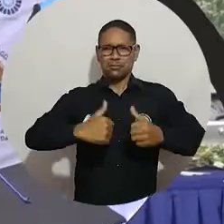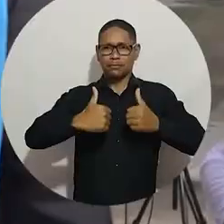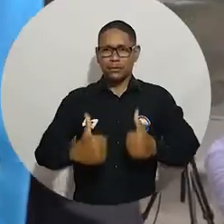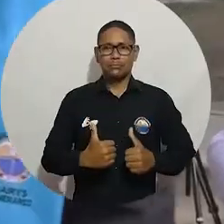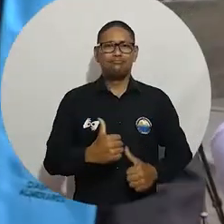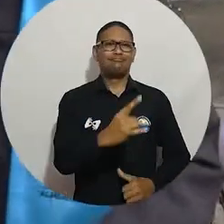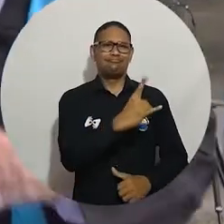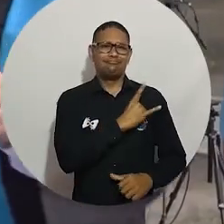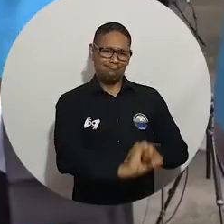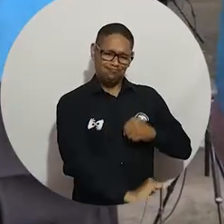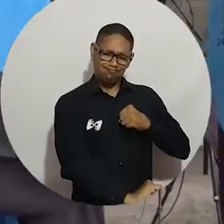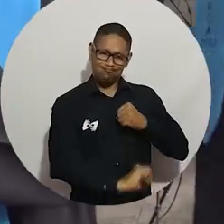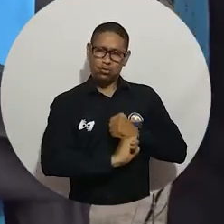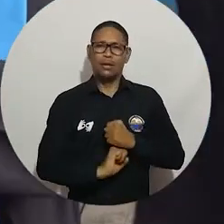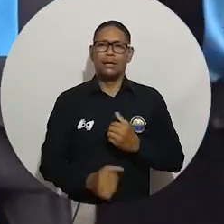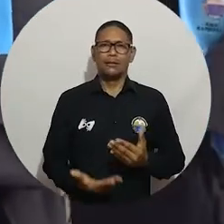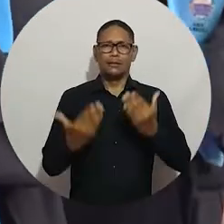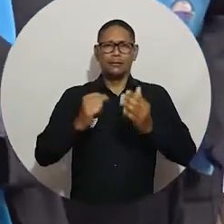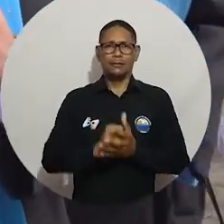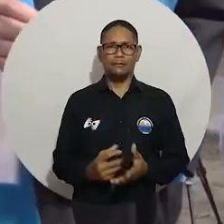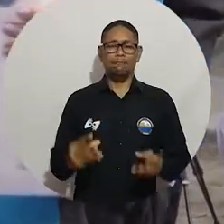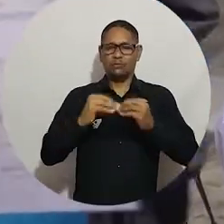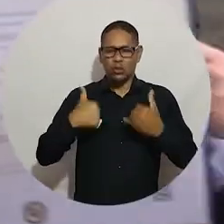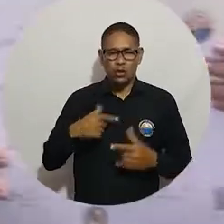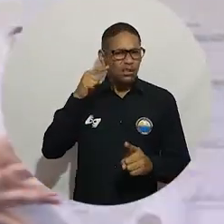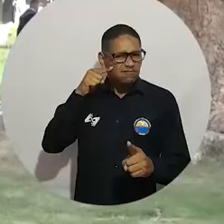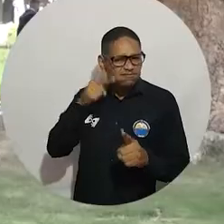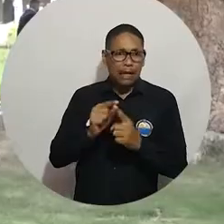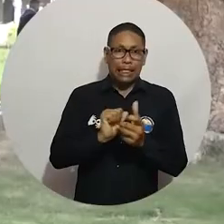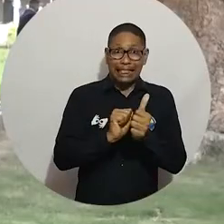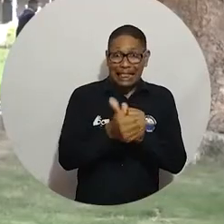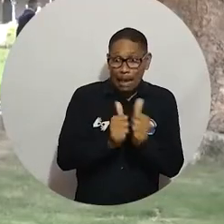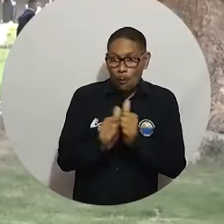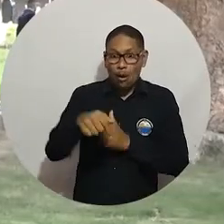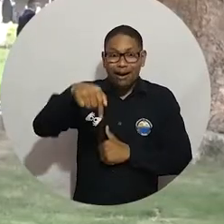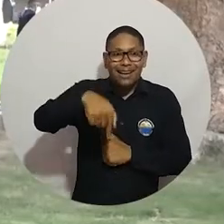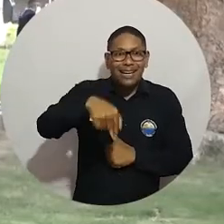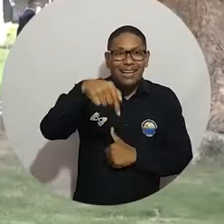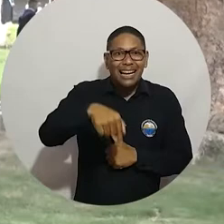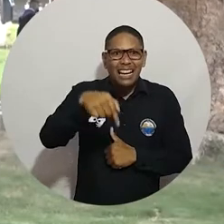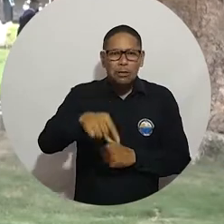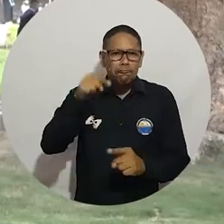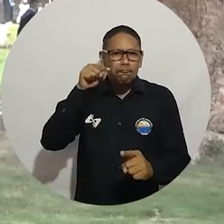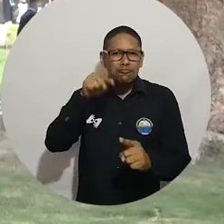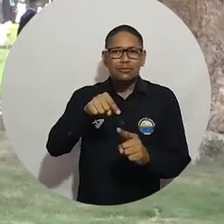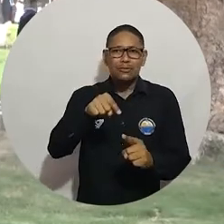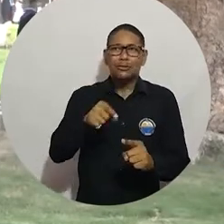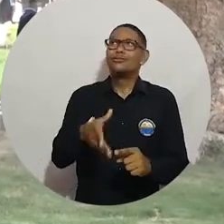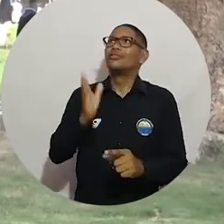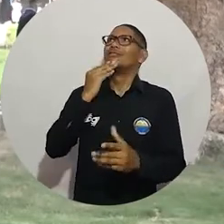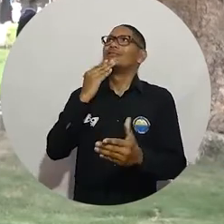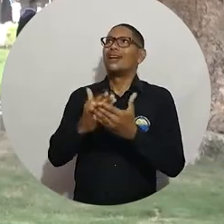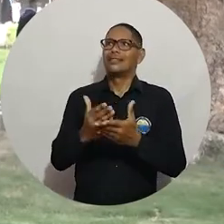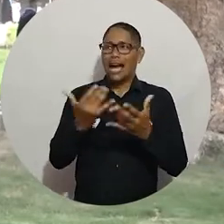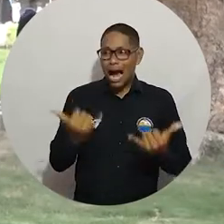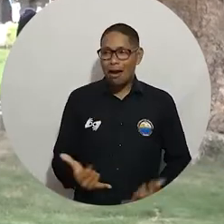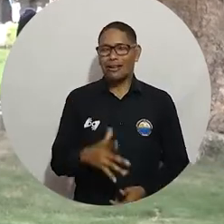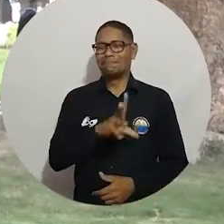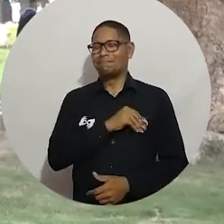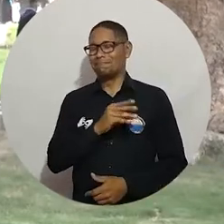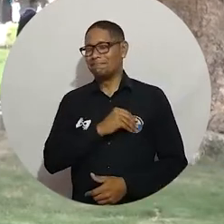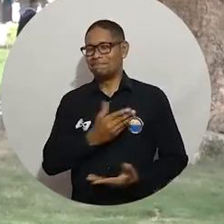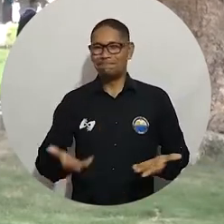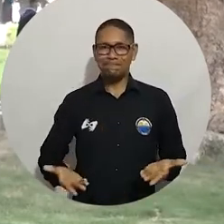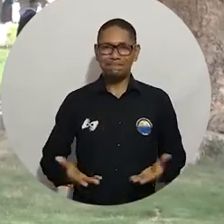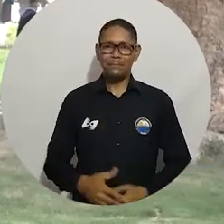soñé, me gusta mucho el deporte. Yo luché con muchas cosas pues, gracias a Dios el deporte me ayudó a salir de esas cosas. La Universidad me